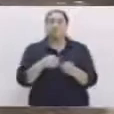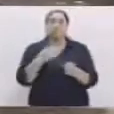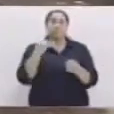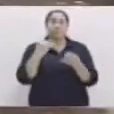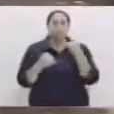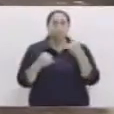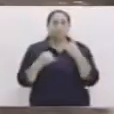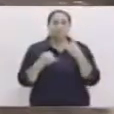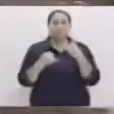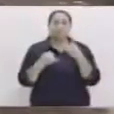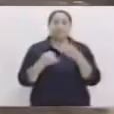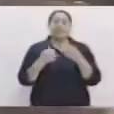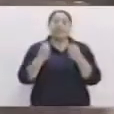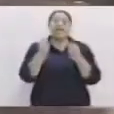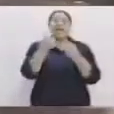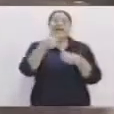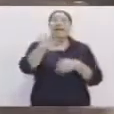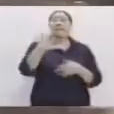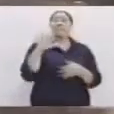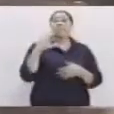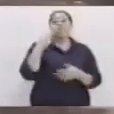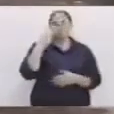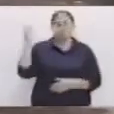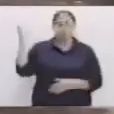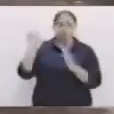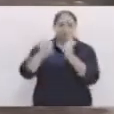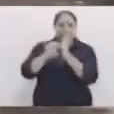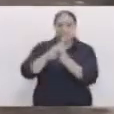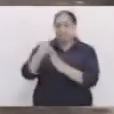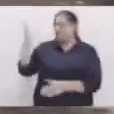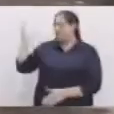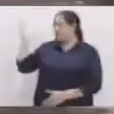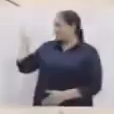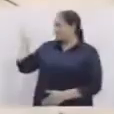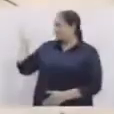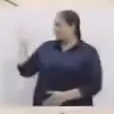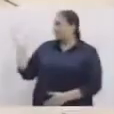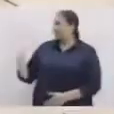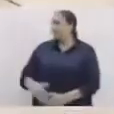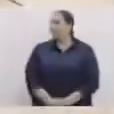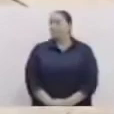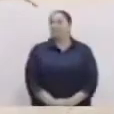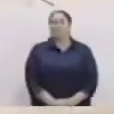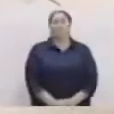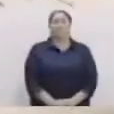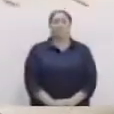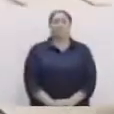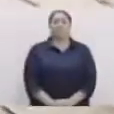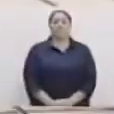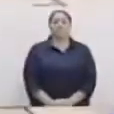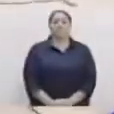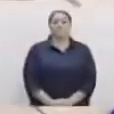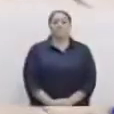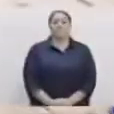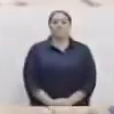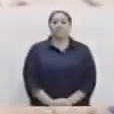en la cubeta azul. Vamos con el ejemplo. Pienso acá. No puedo machucar.